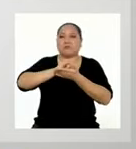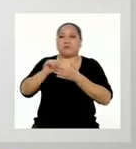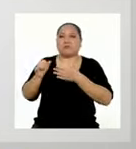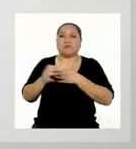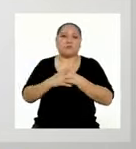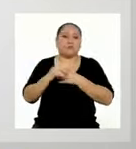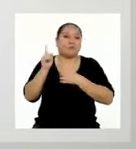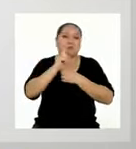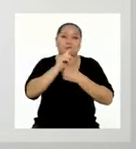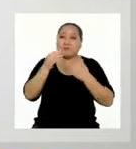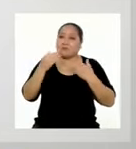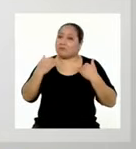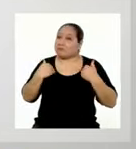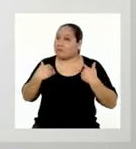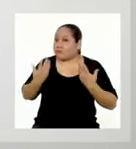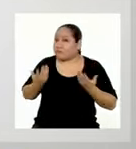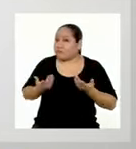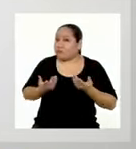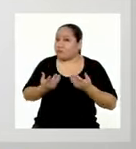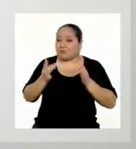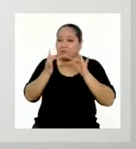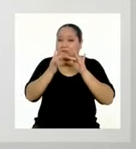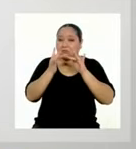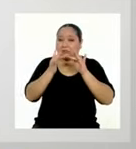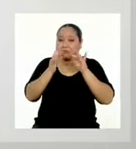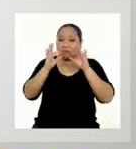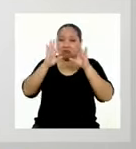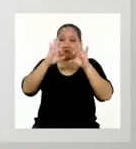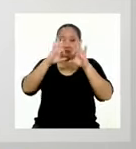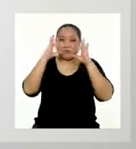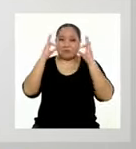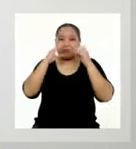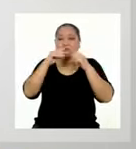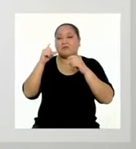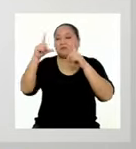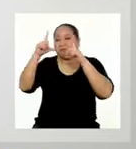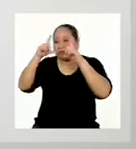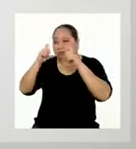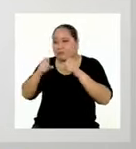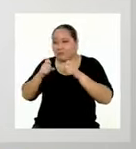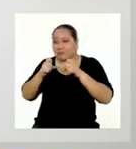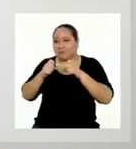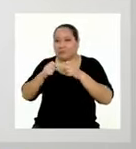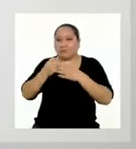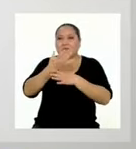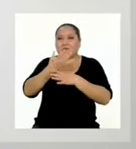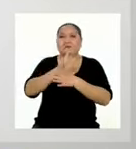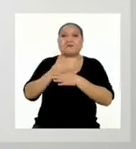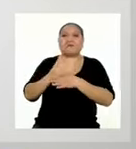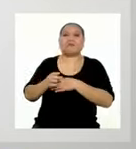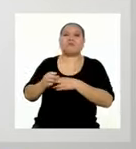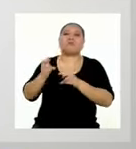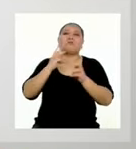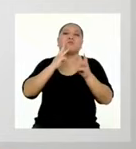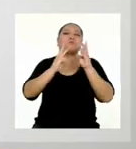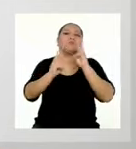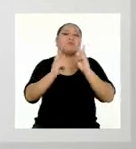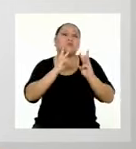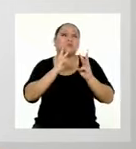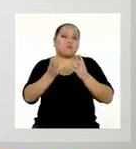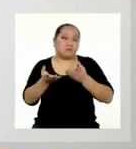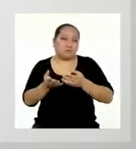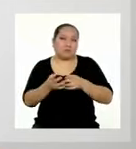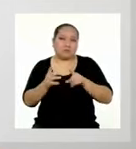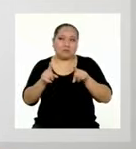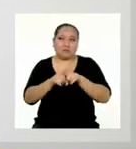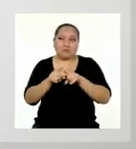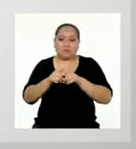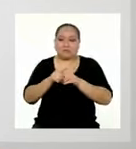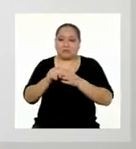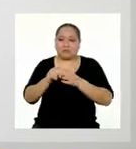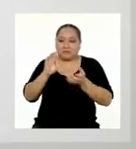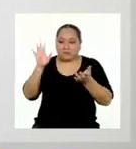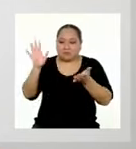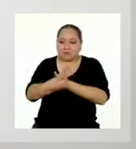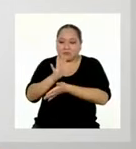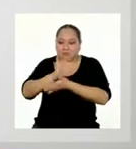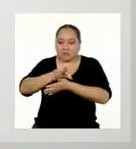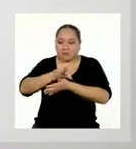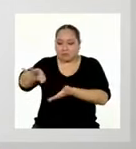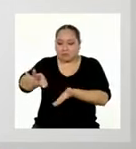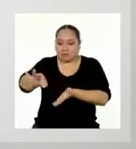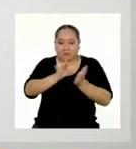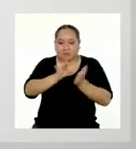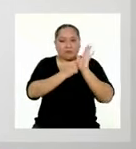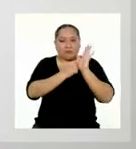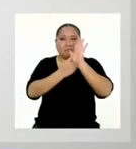por ahí. Y si no tienen redes sociales, pueden tomarle una foto y compartirla por chat. También pueden imprimirla,